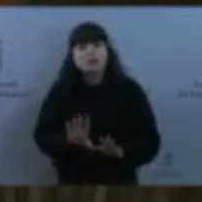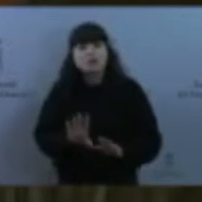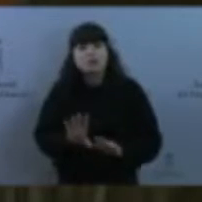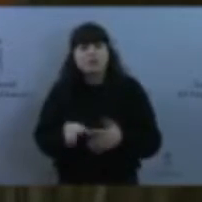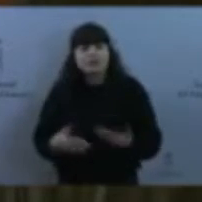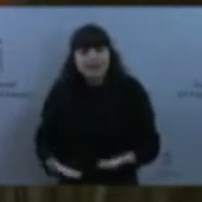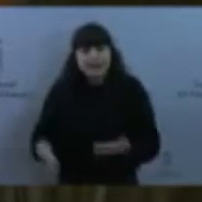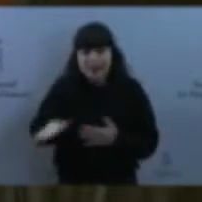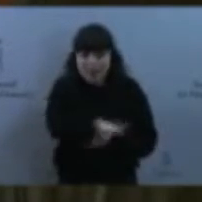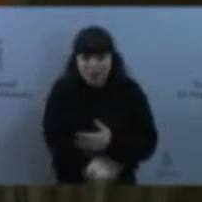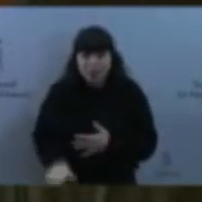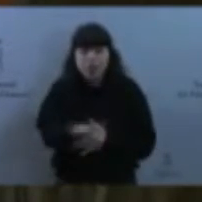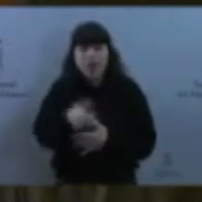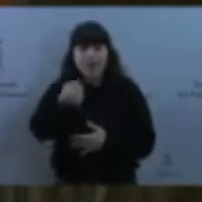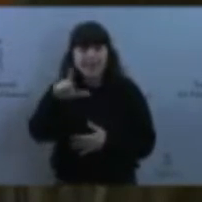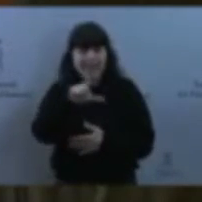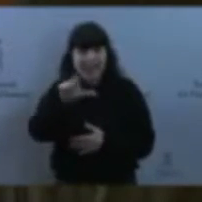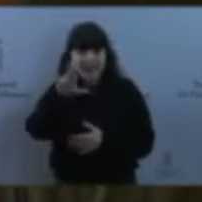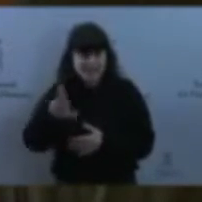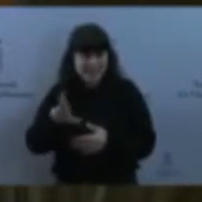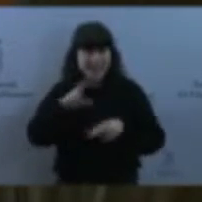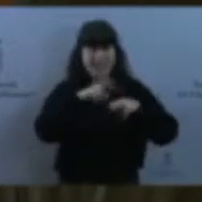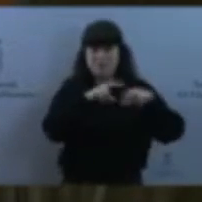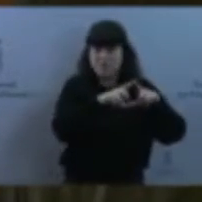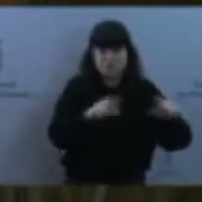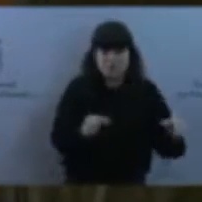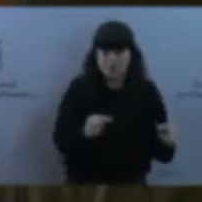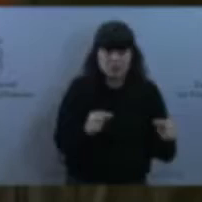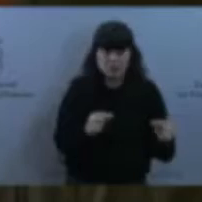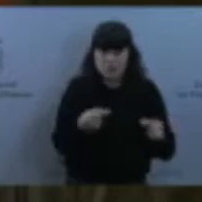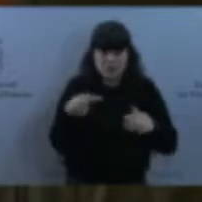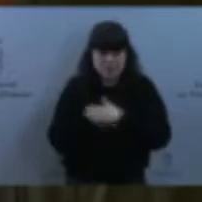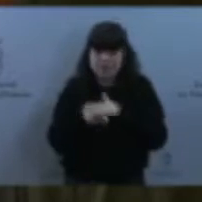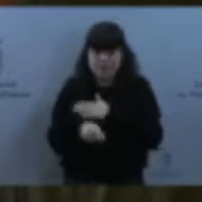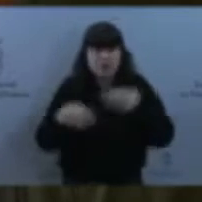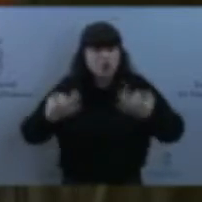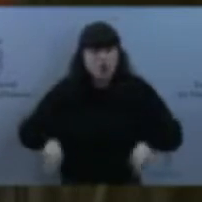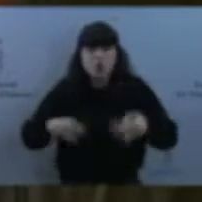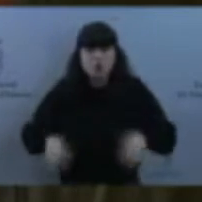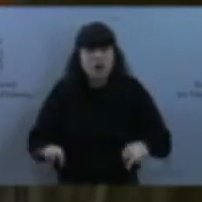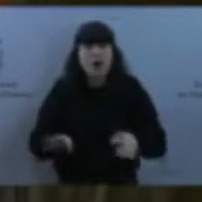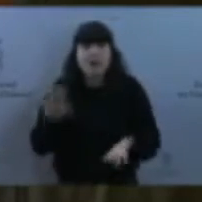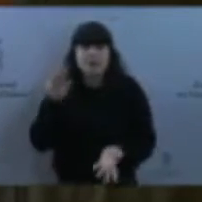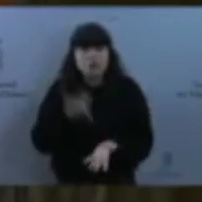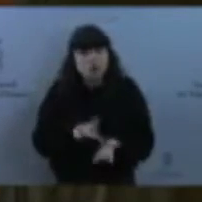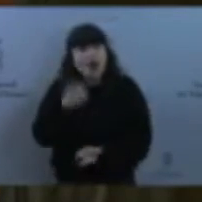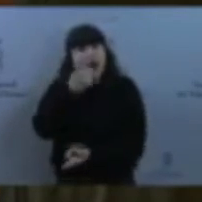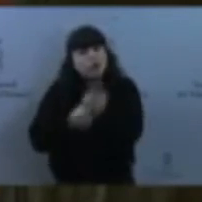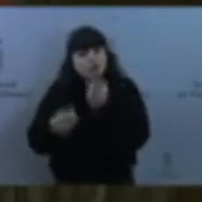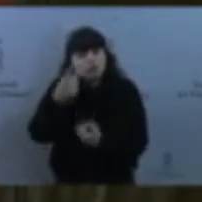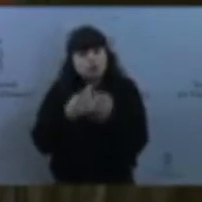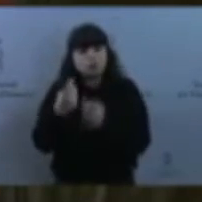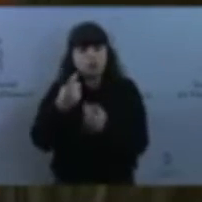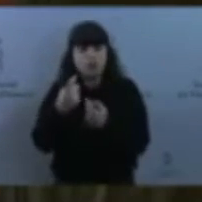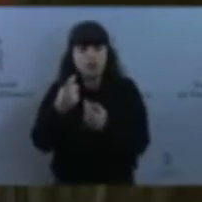Principado son los normales. Y esto, cuando se hacen las consultas a la autoridad urbanística y